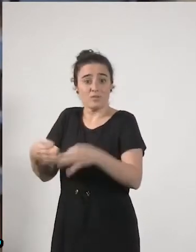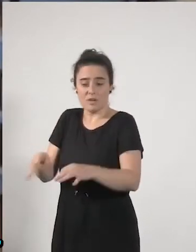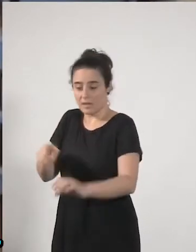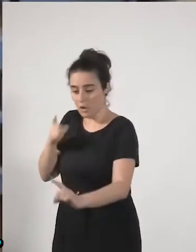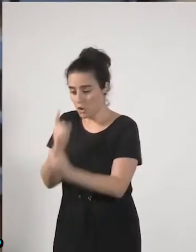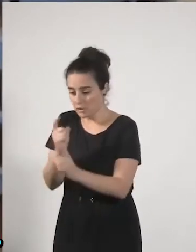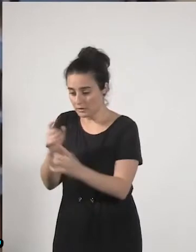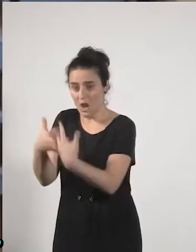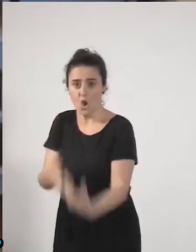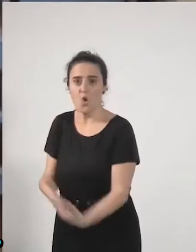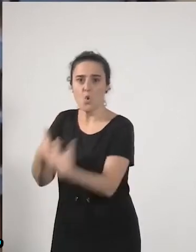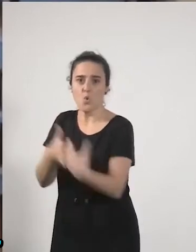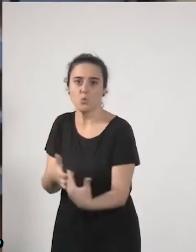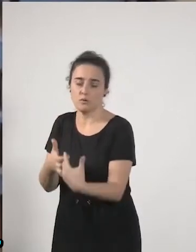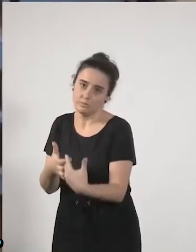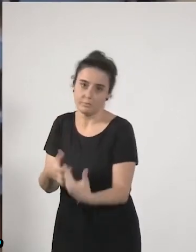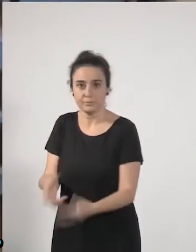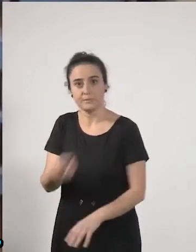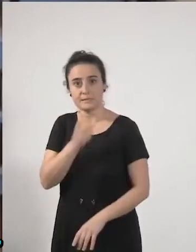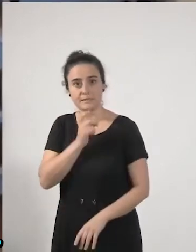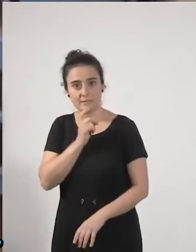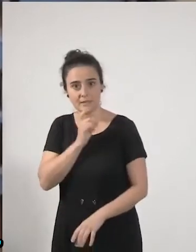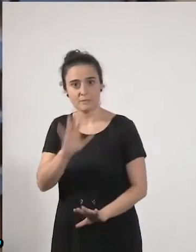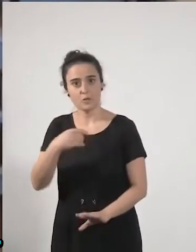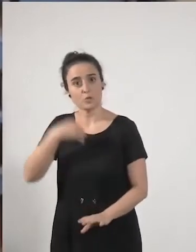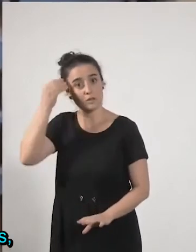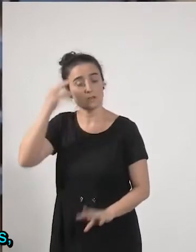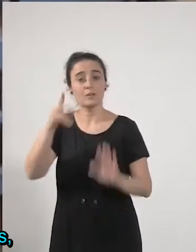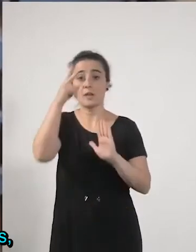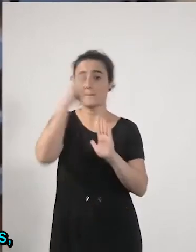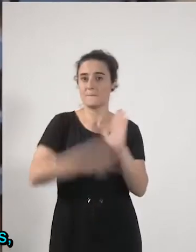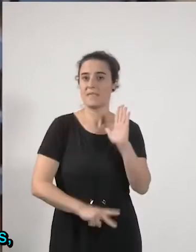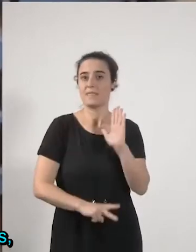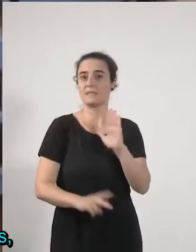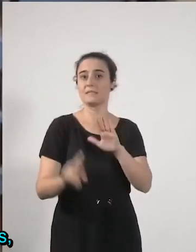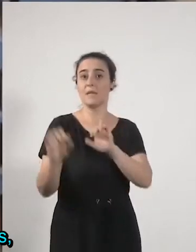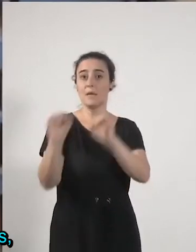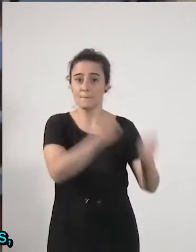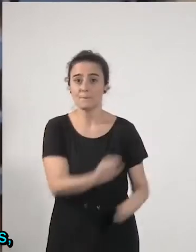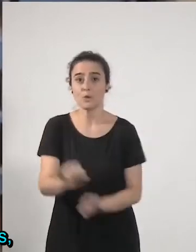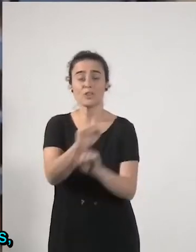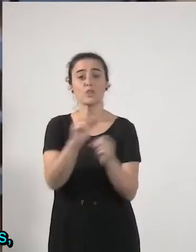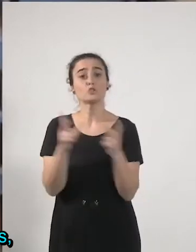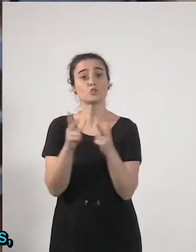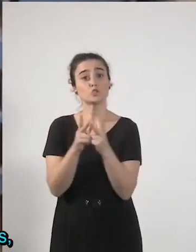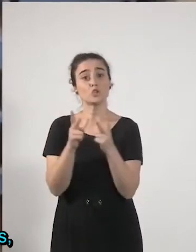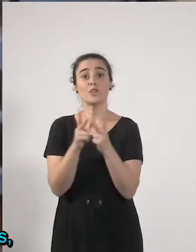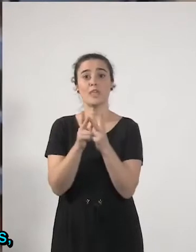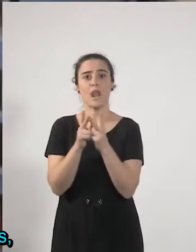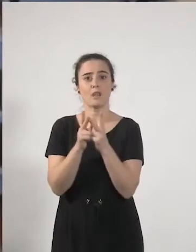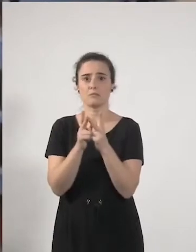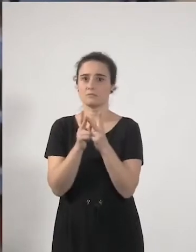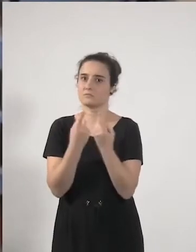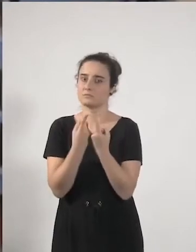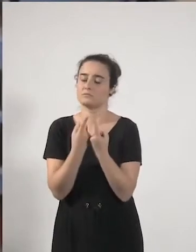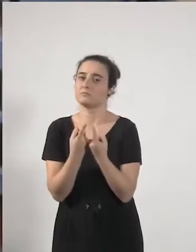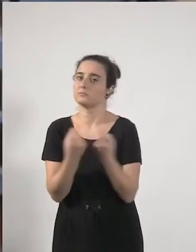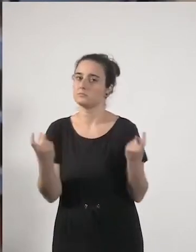creo es que las medidas de protección social que son absolutamente necesarias